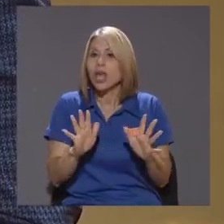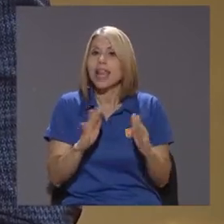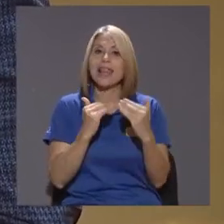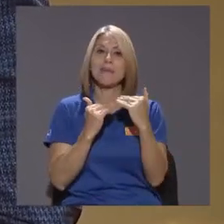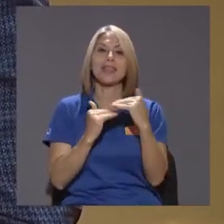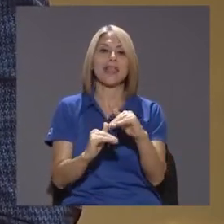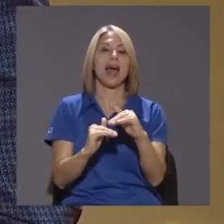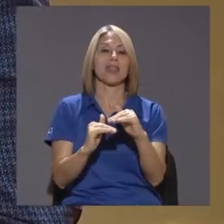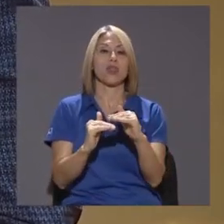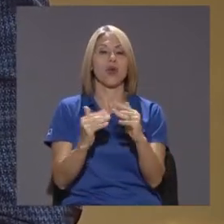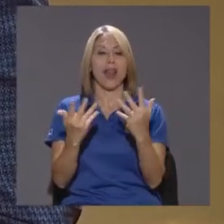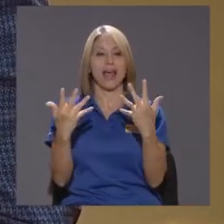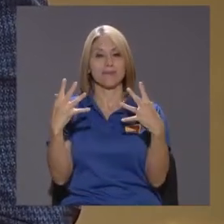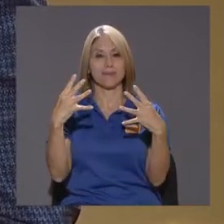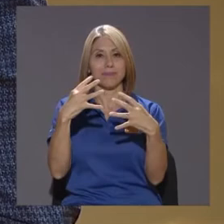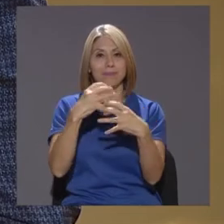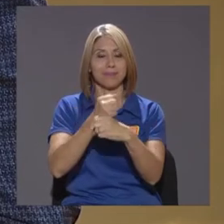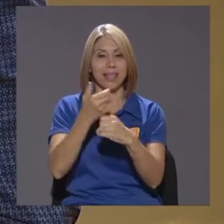Y Este